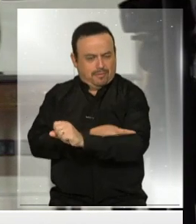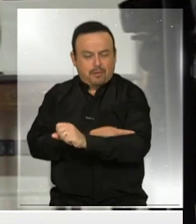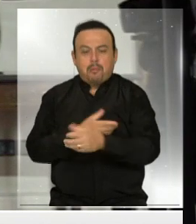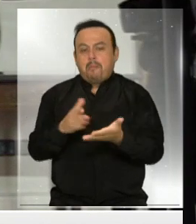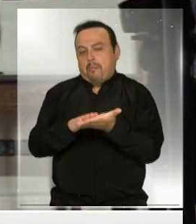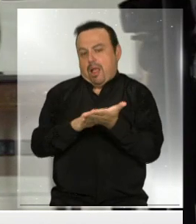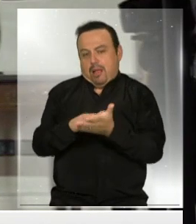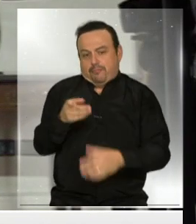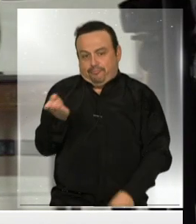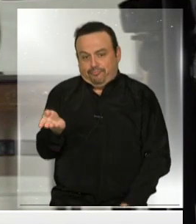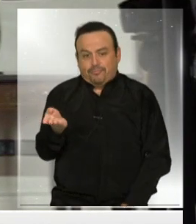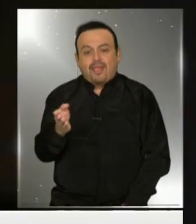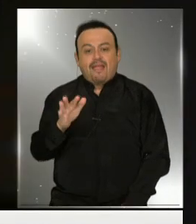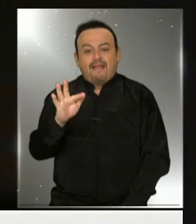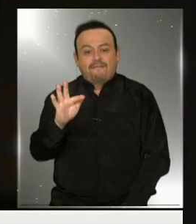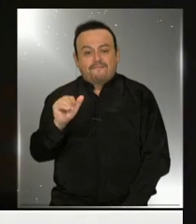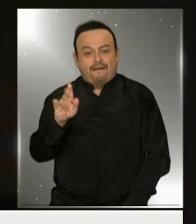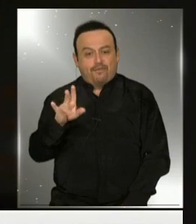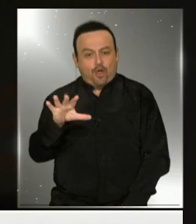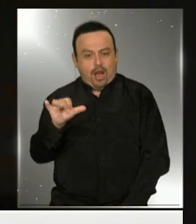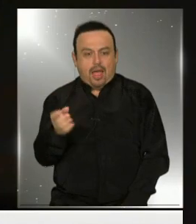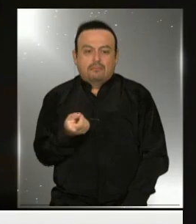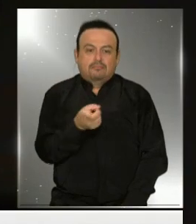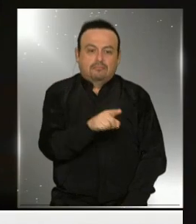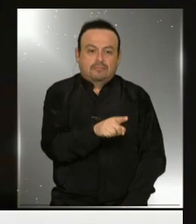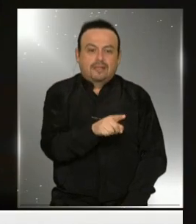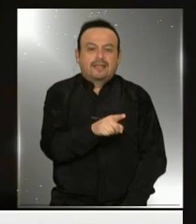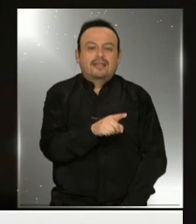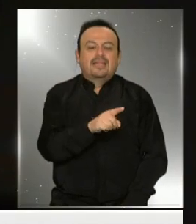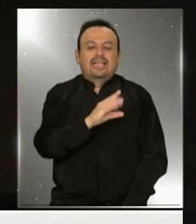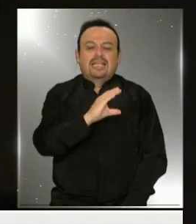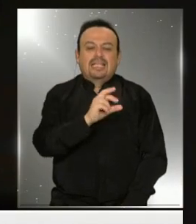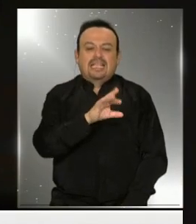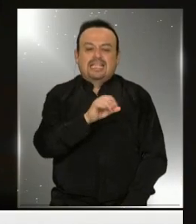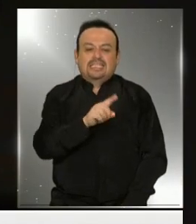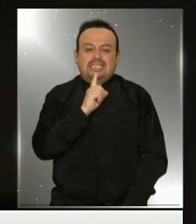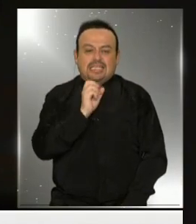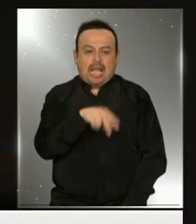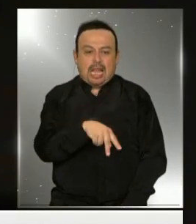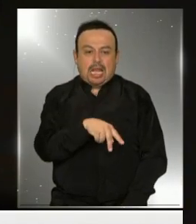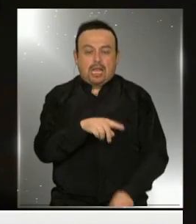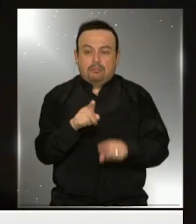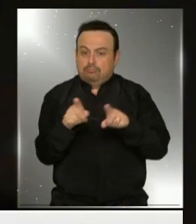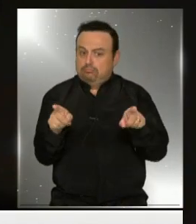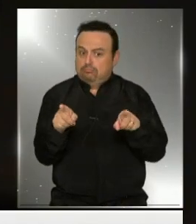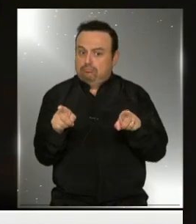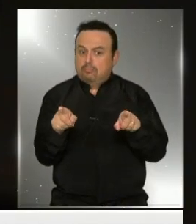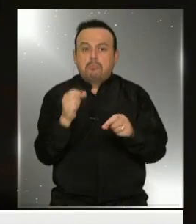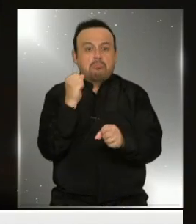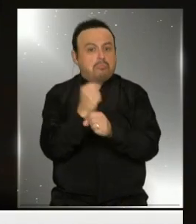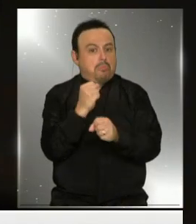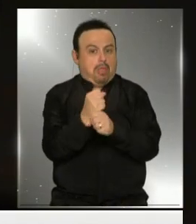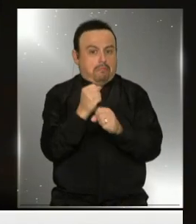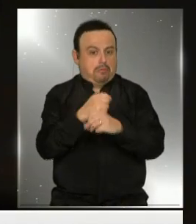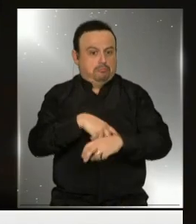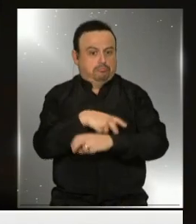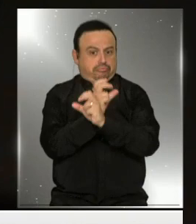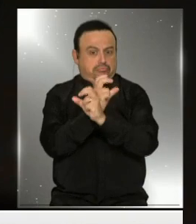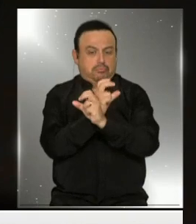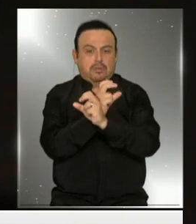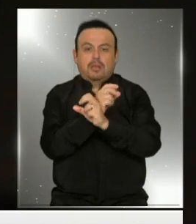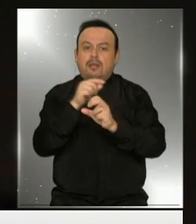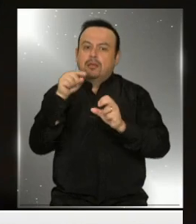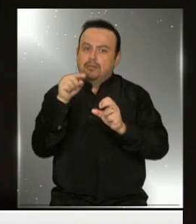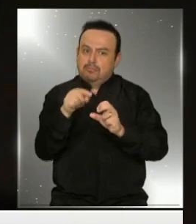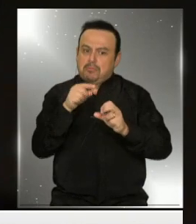y como Cristian, que trabajan con teletrabajo. Y no hay regulaciones para proteger muchos de sus derechos que sí